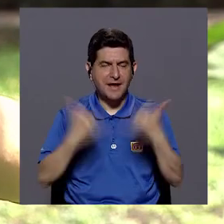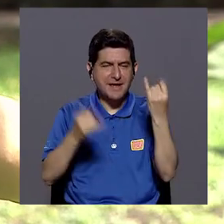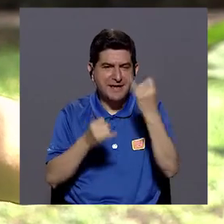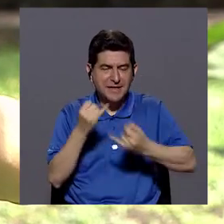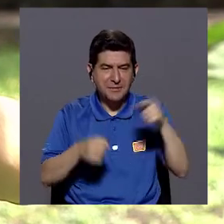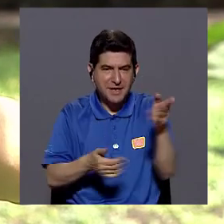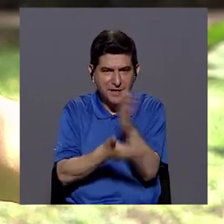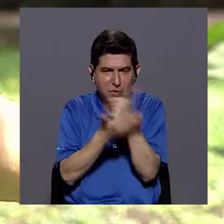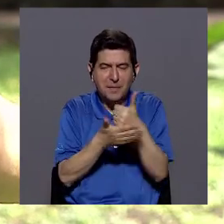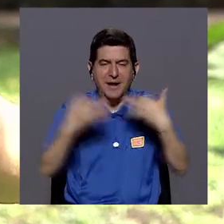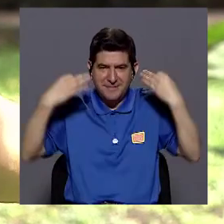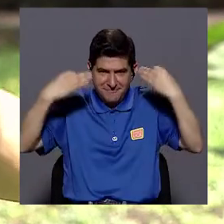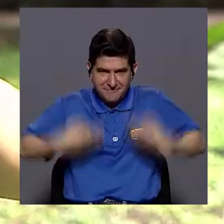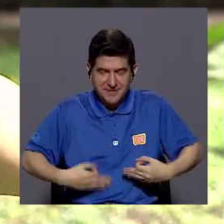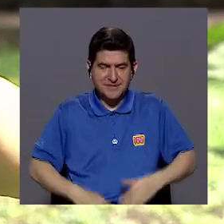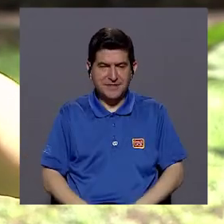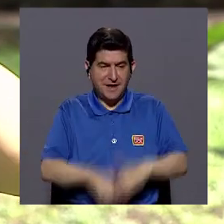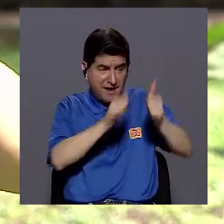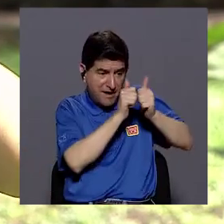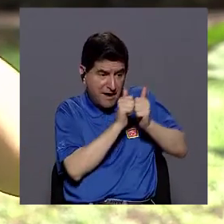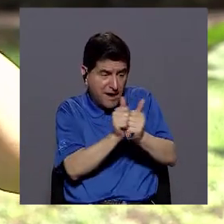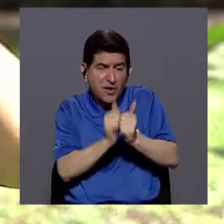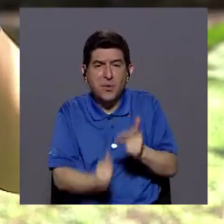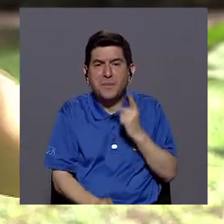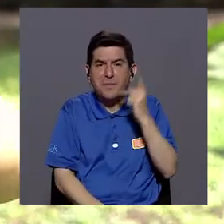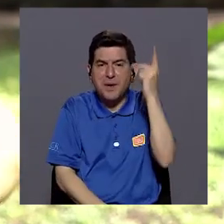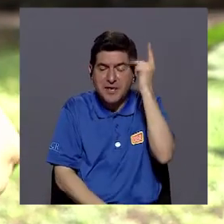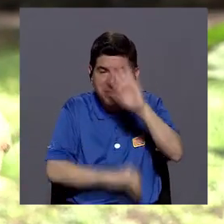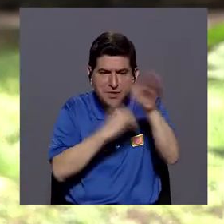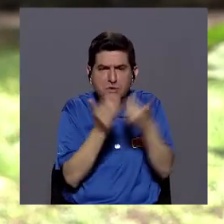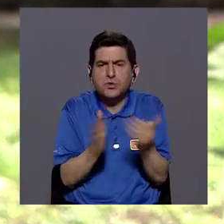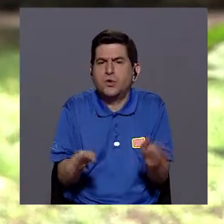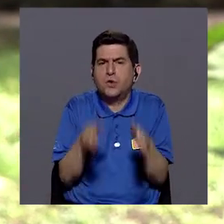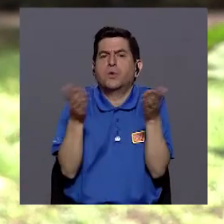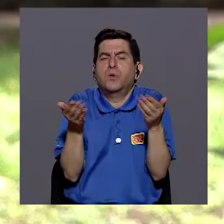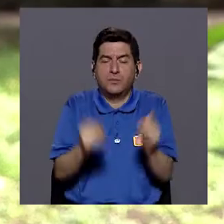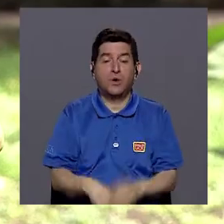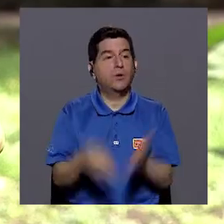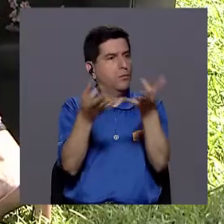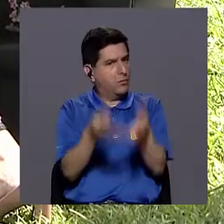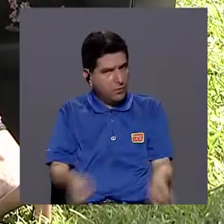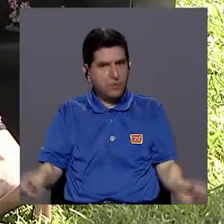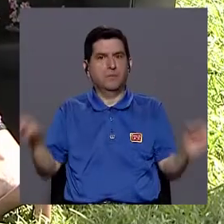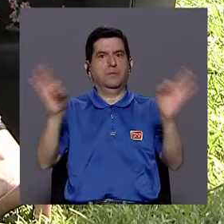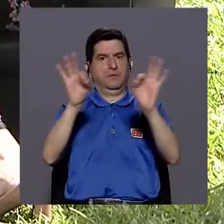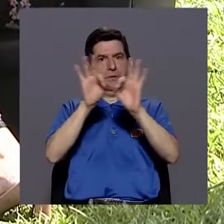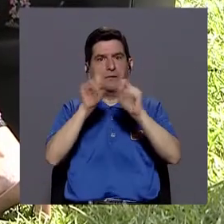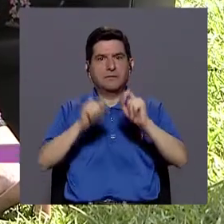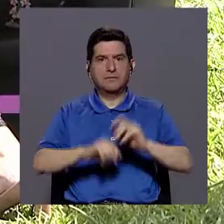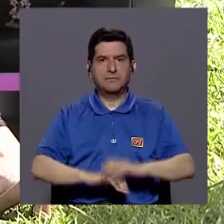cerrar este segmento de la parte física, ¿el acompañamiento de los padres en todo esto? Es fundamental.